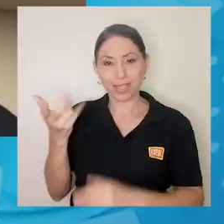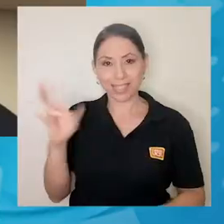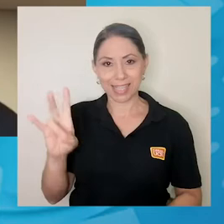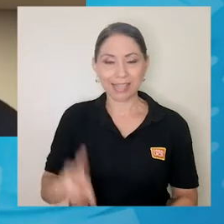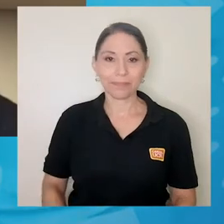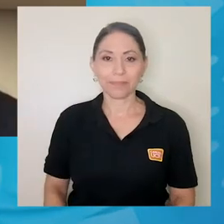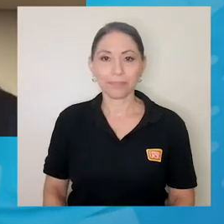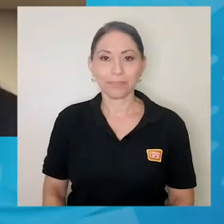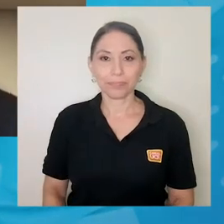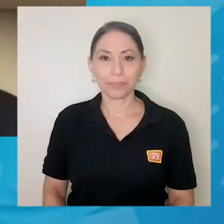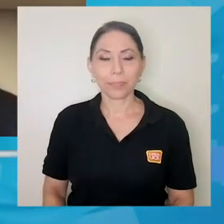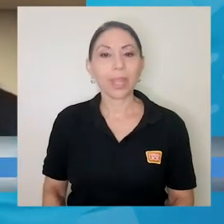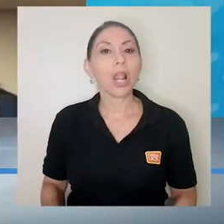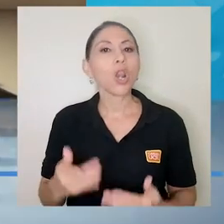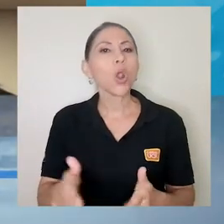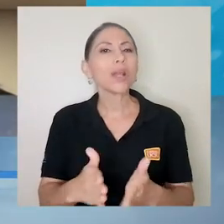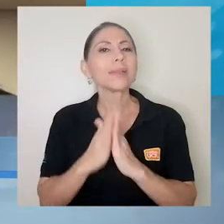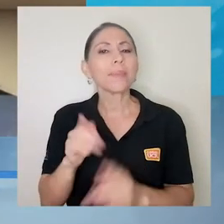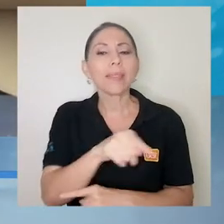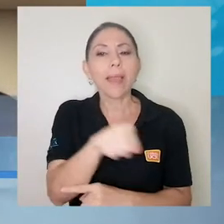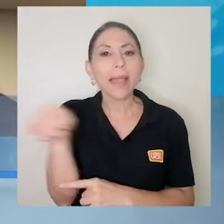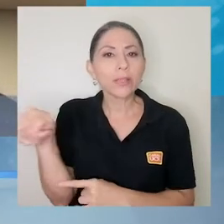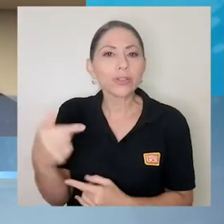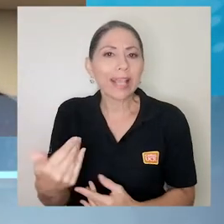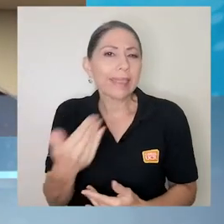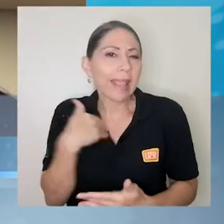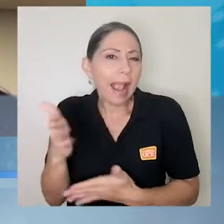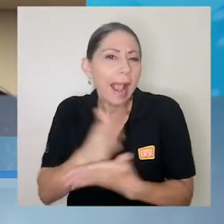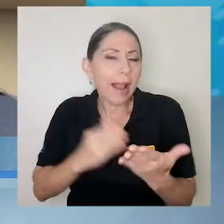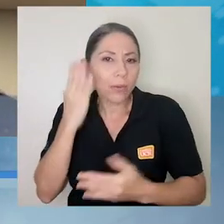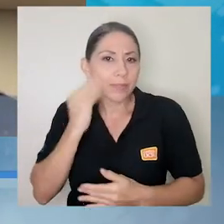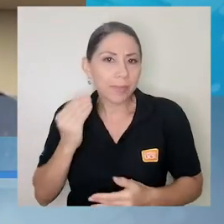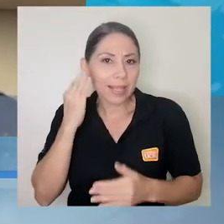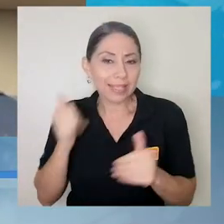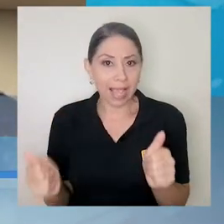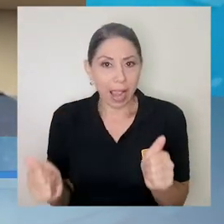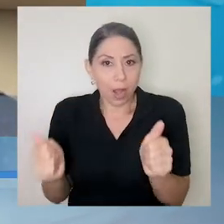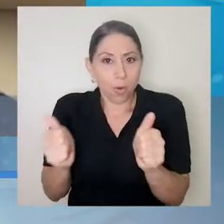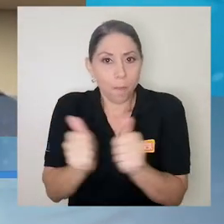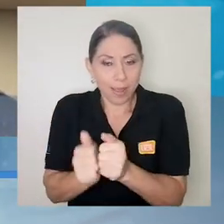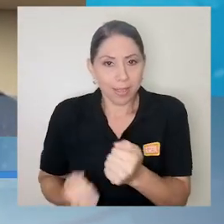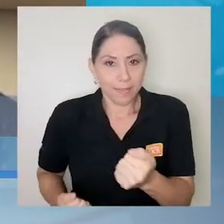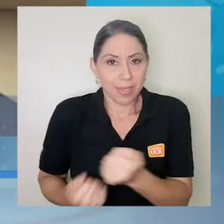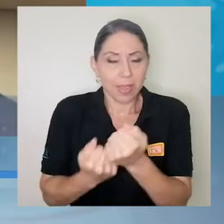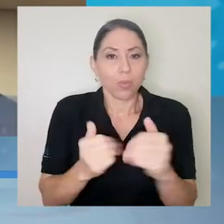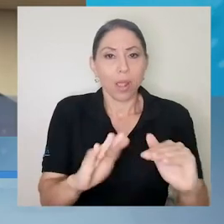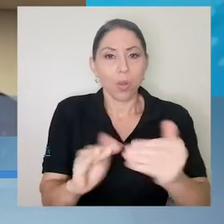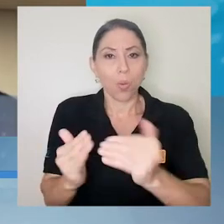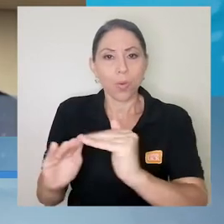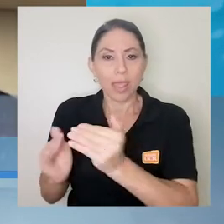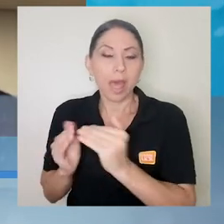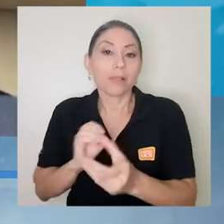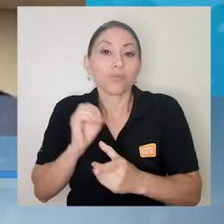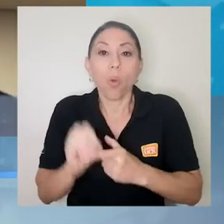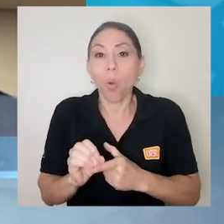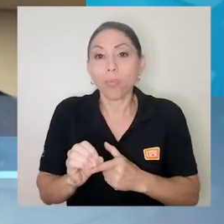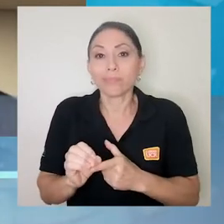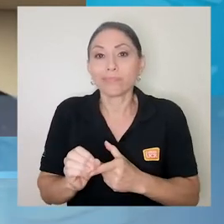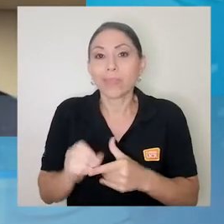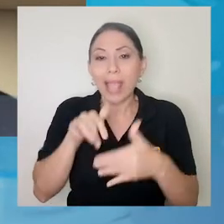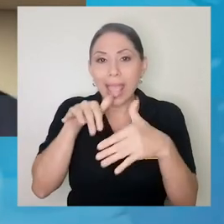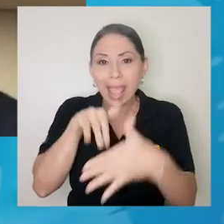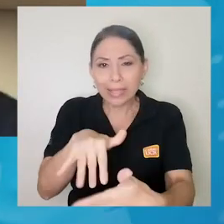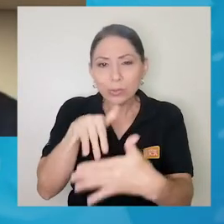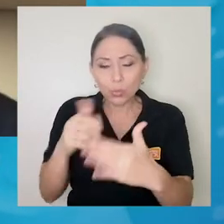Lo que se pide es que tengan algún tipo de experiencia en acompañamiento a comunidades o algún tipo